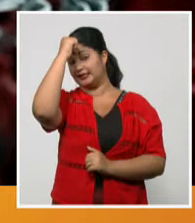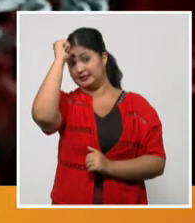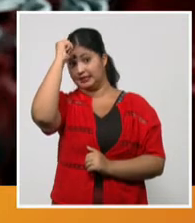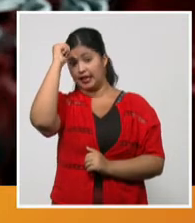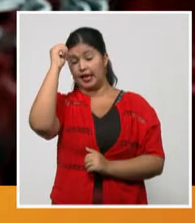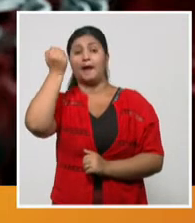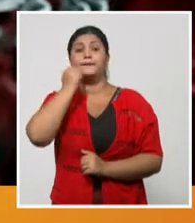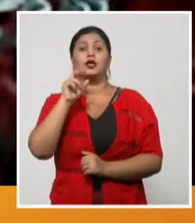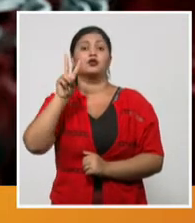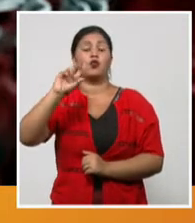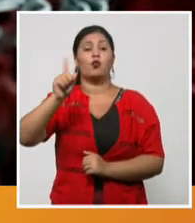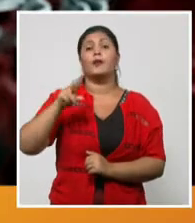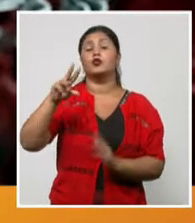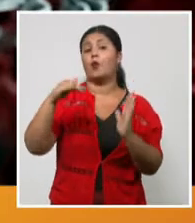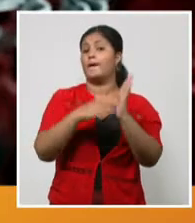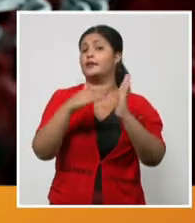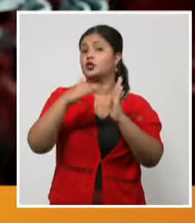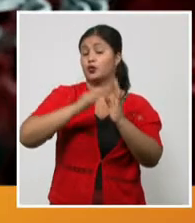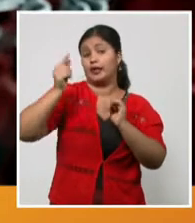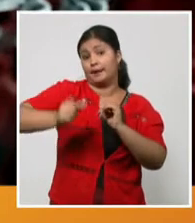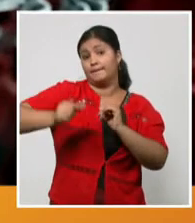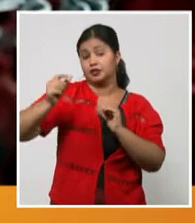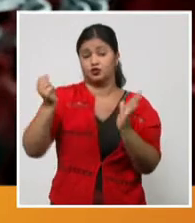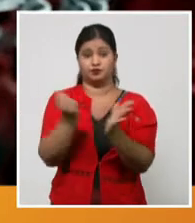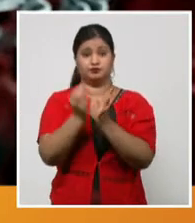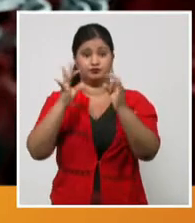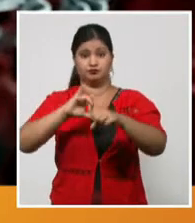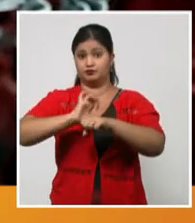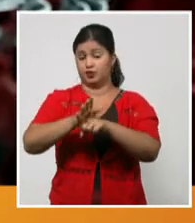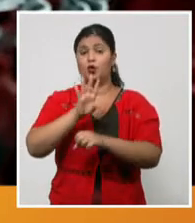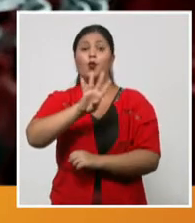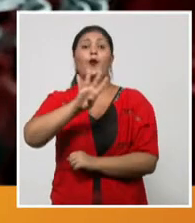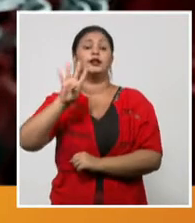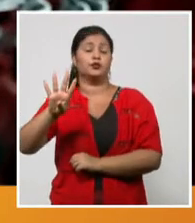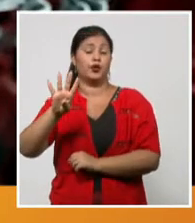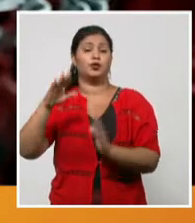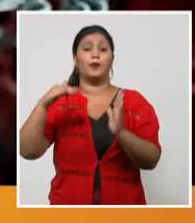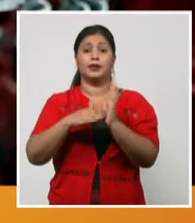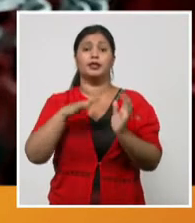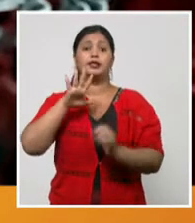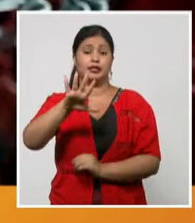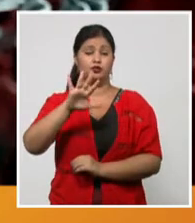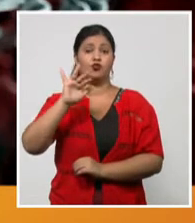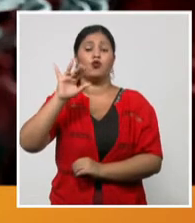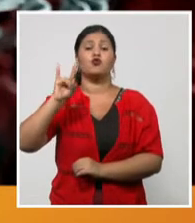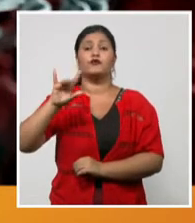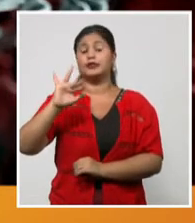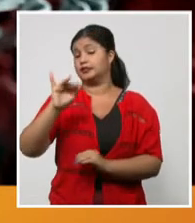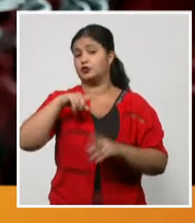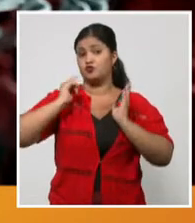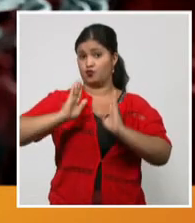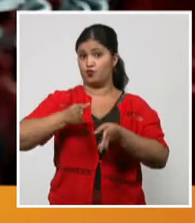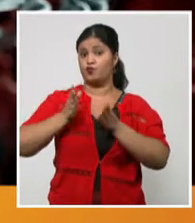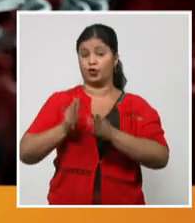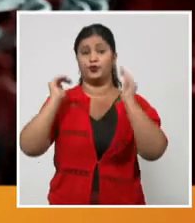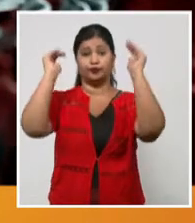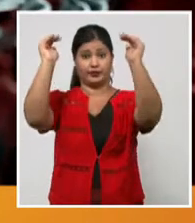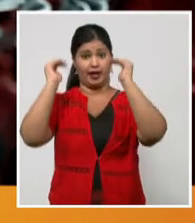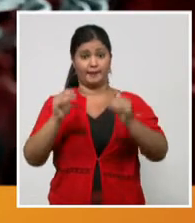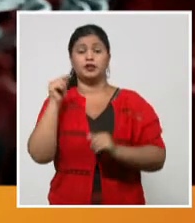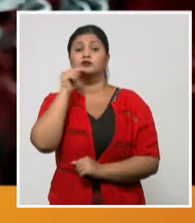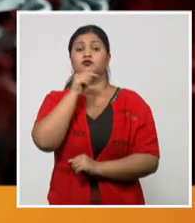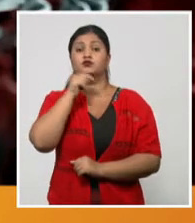de 2,2 millones de casos y 44 mil 597 muertes. Detrás se ubica Rusia con más de